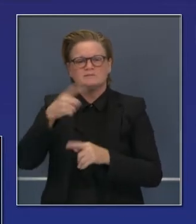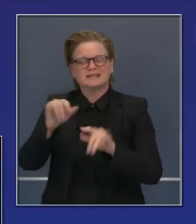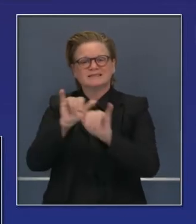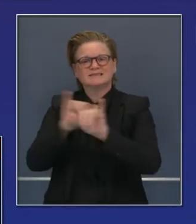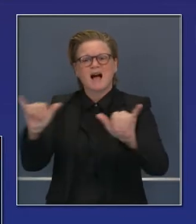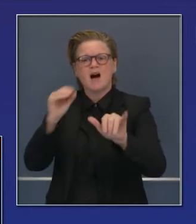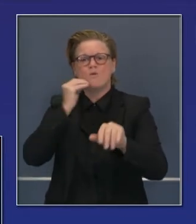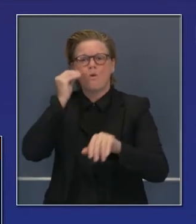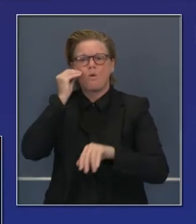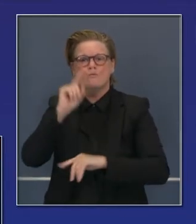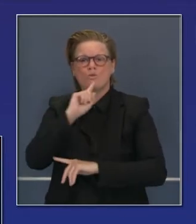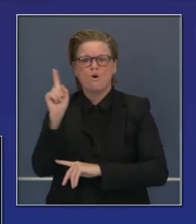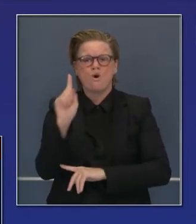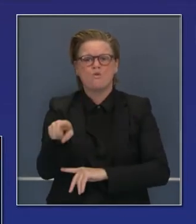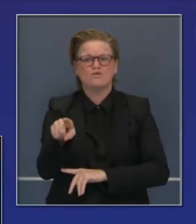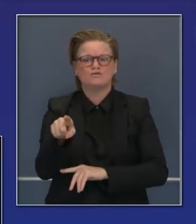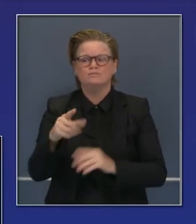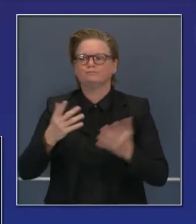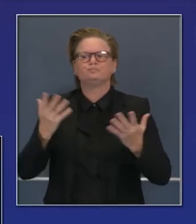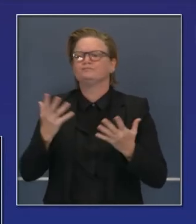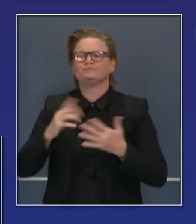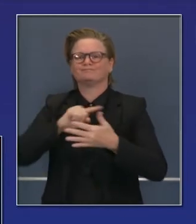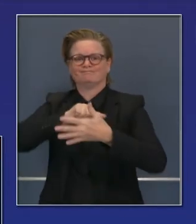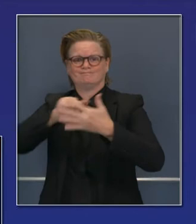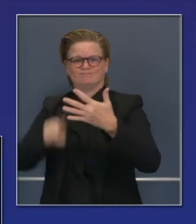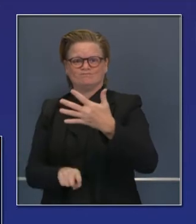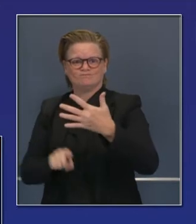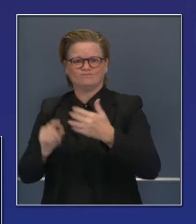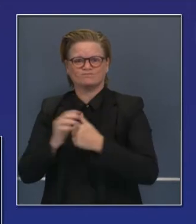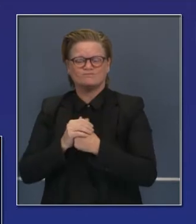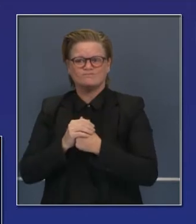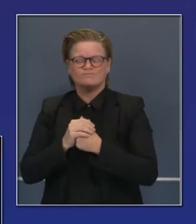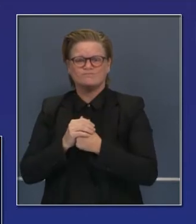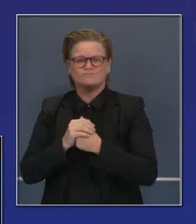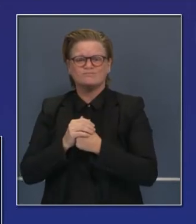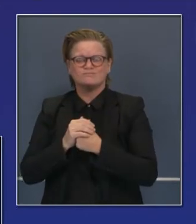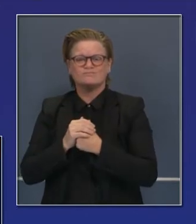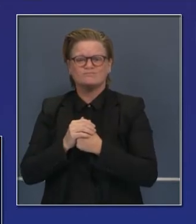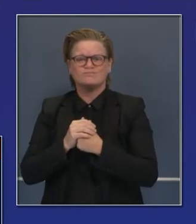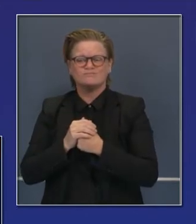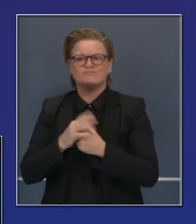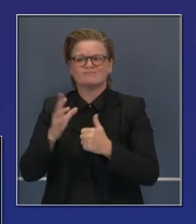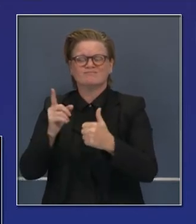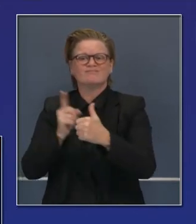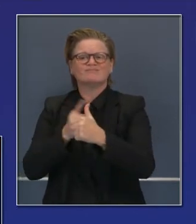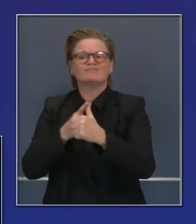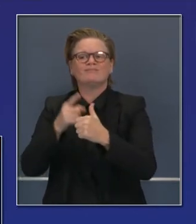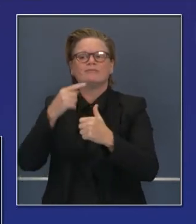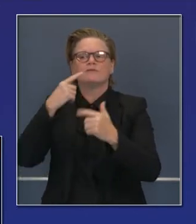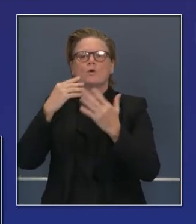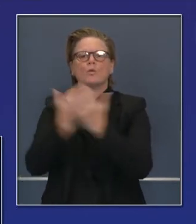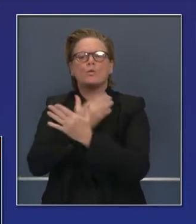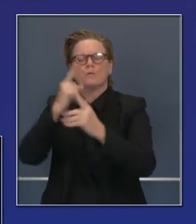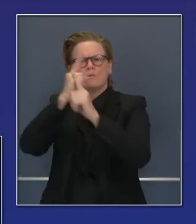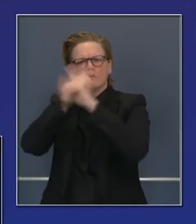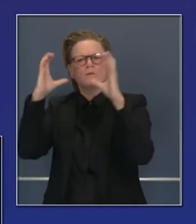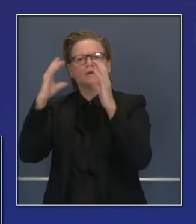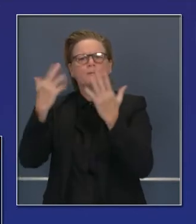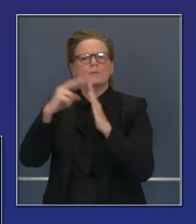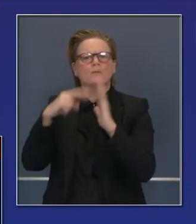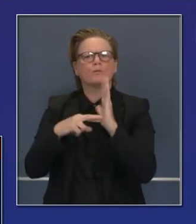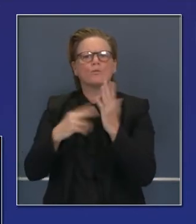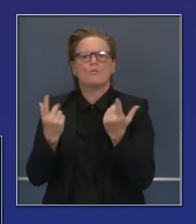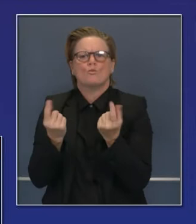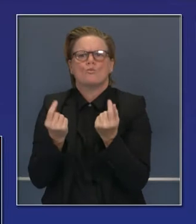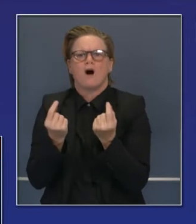Esta orden de quedarse en casa regional incluye, que incluye en esa lista, pues, en cuanto a nuevos protocolos y pautas,